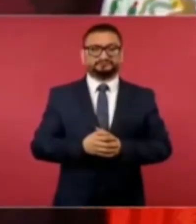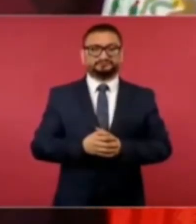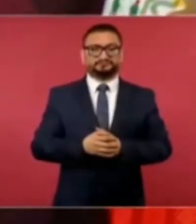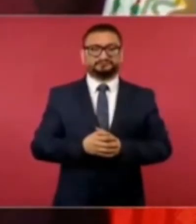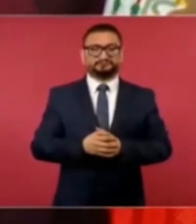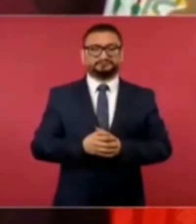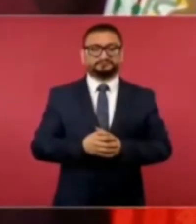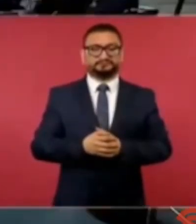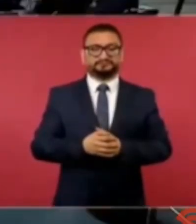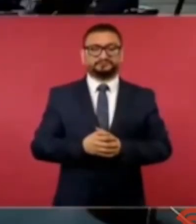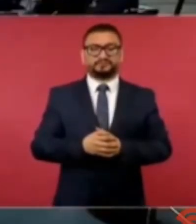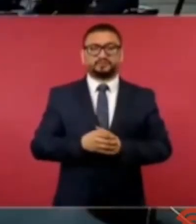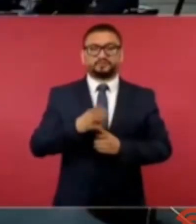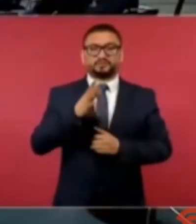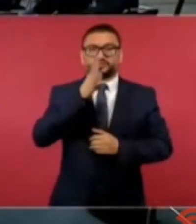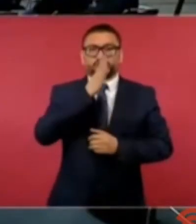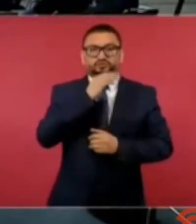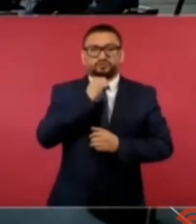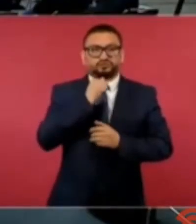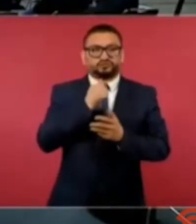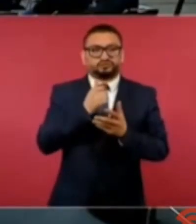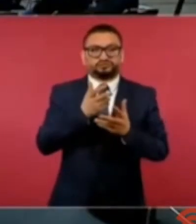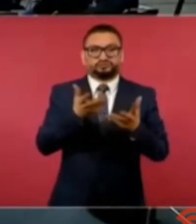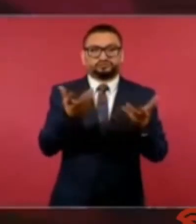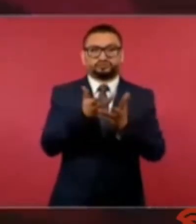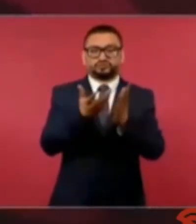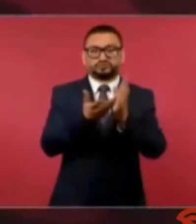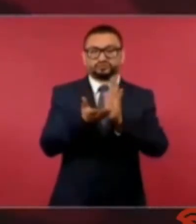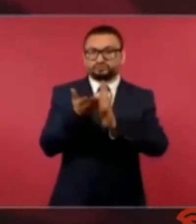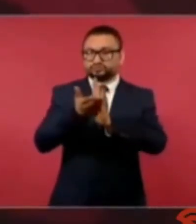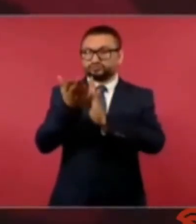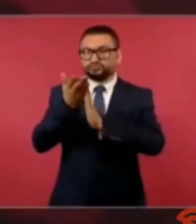no construyeron un solo cuartel